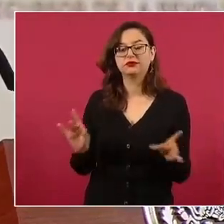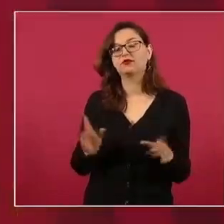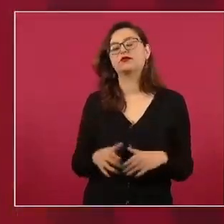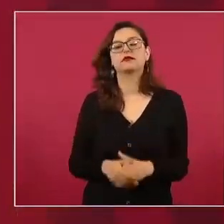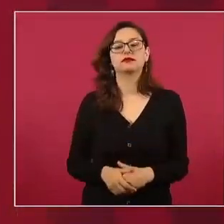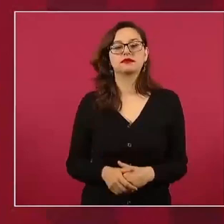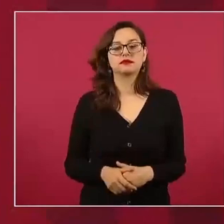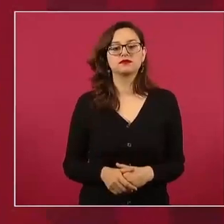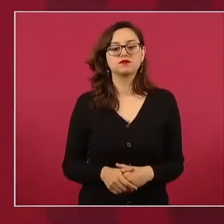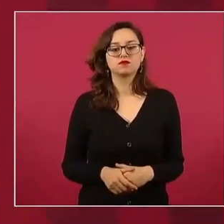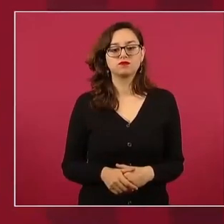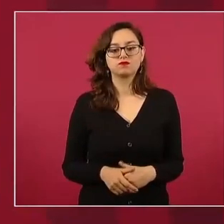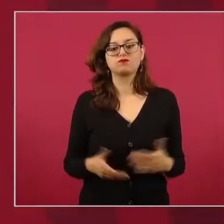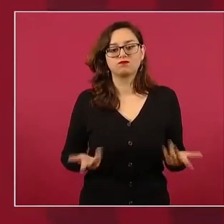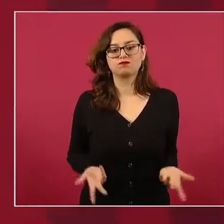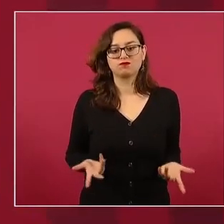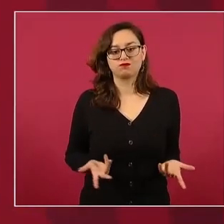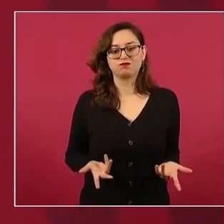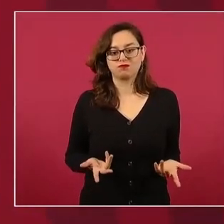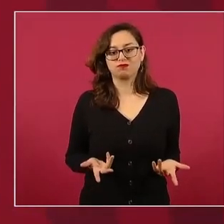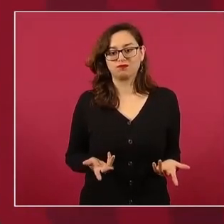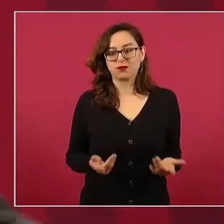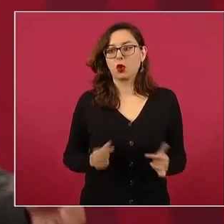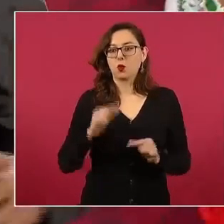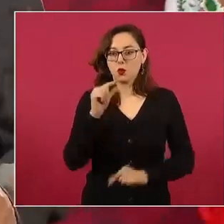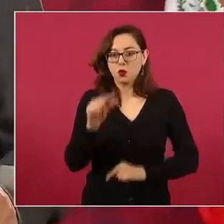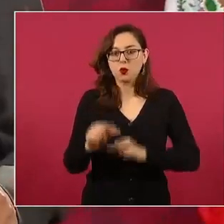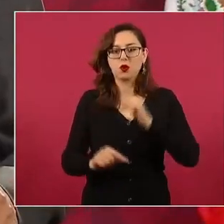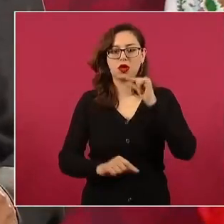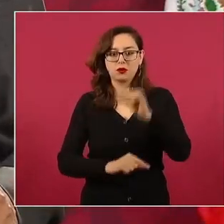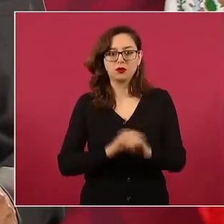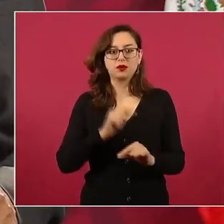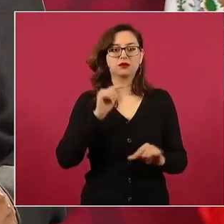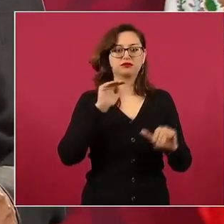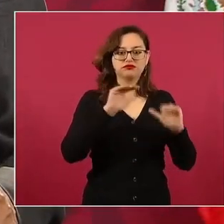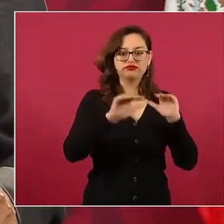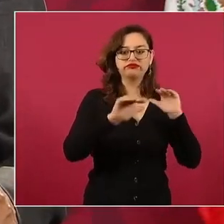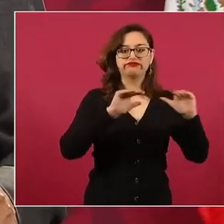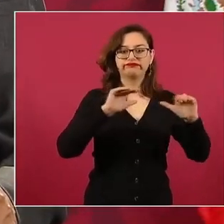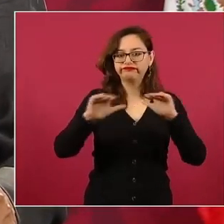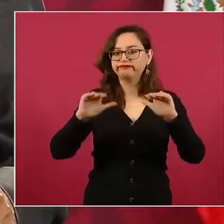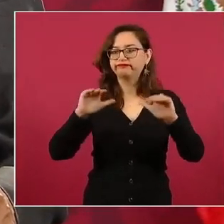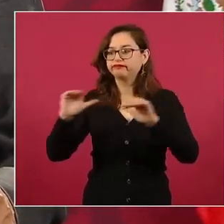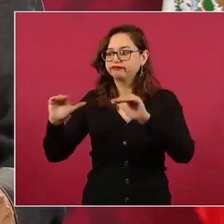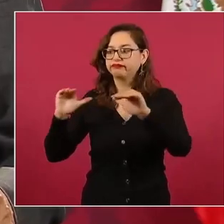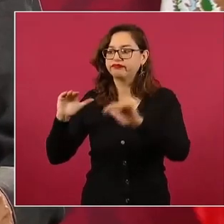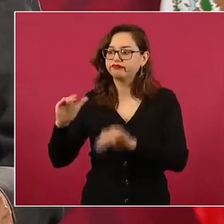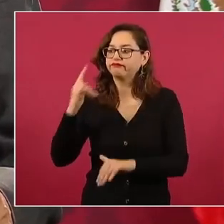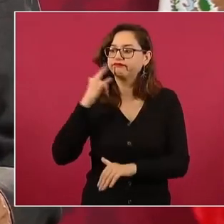Después se levantó el movimiento, porque así es esto, la perseverancia.